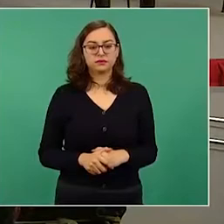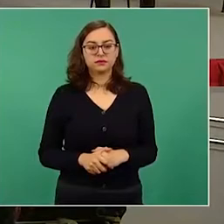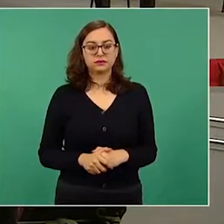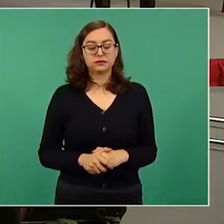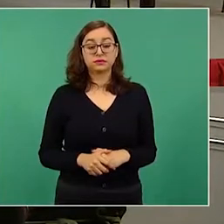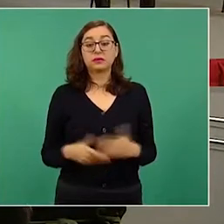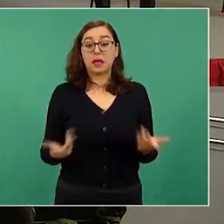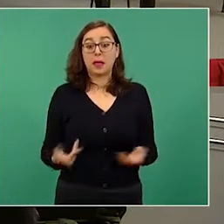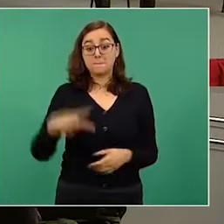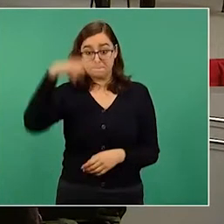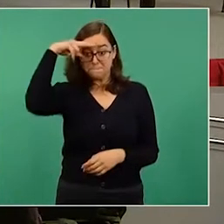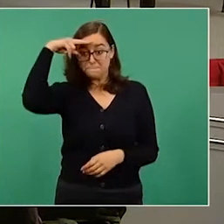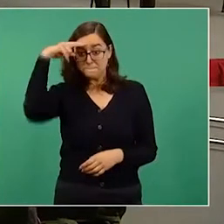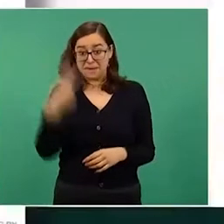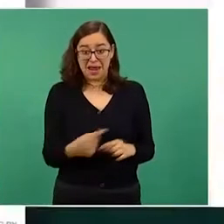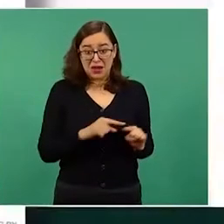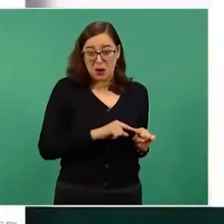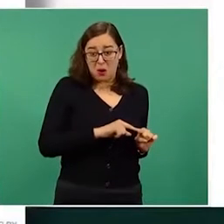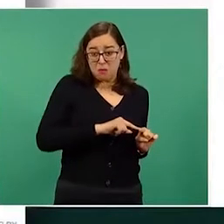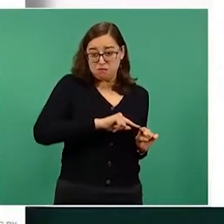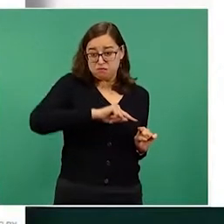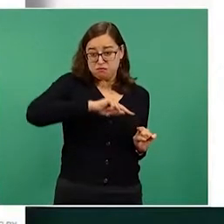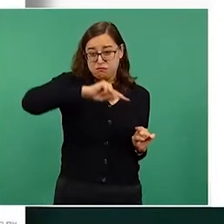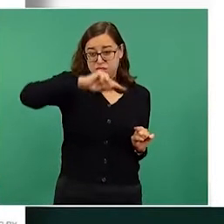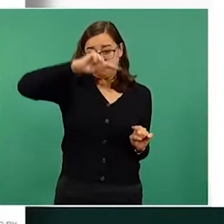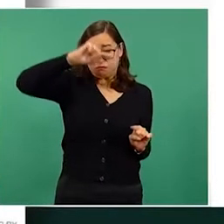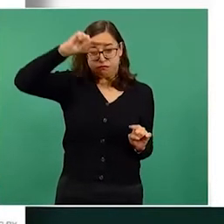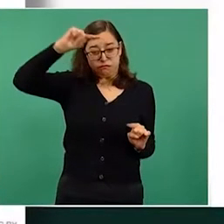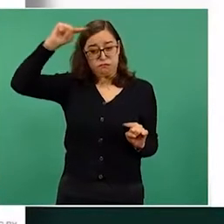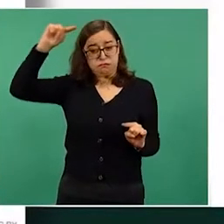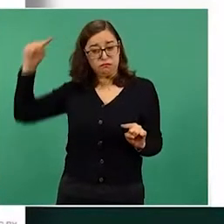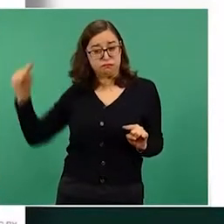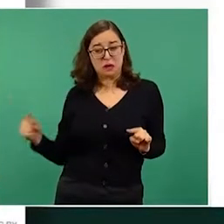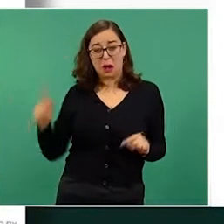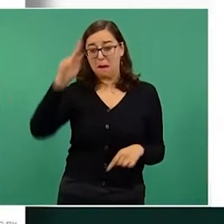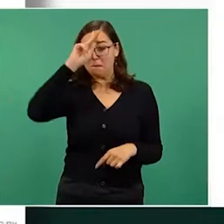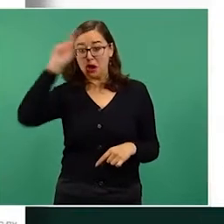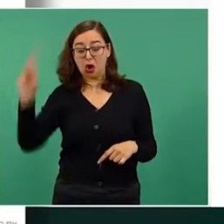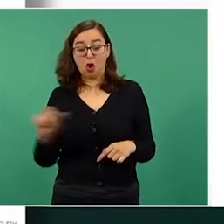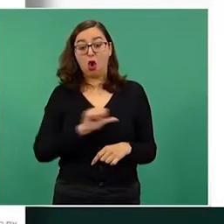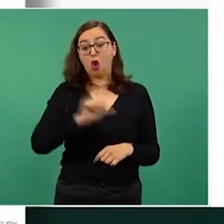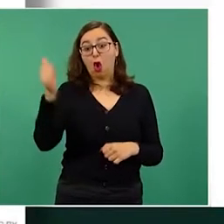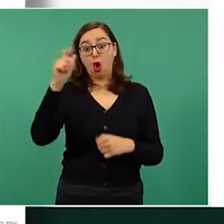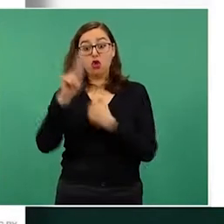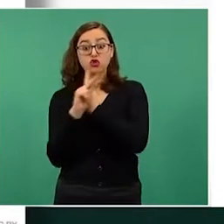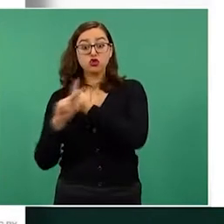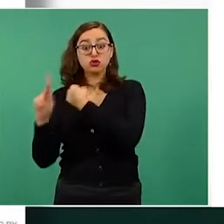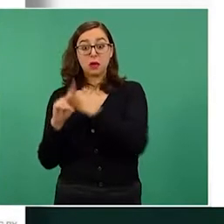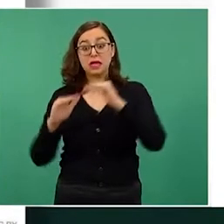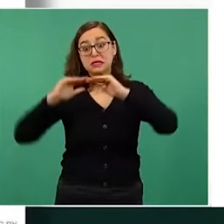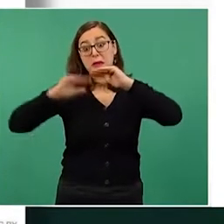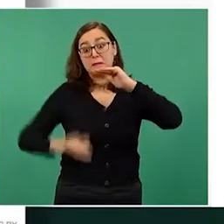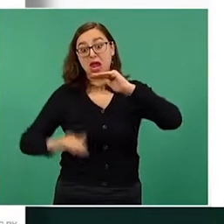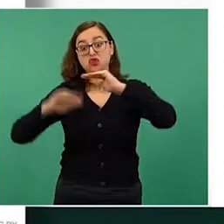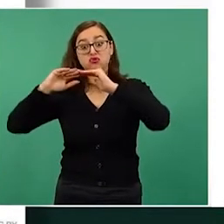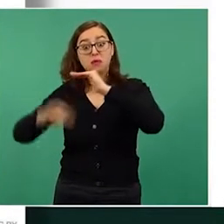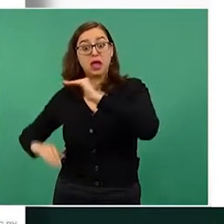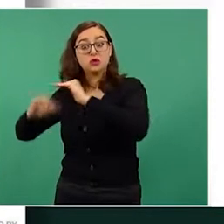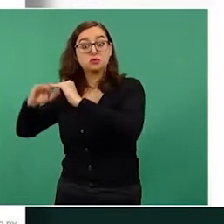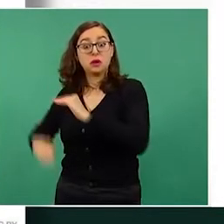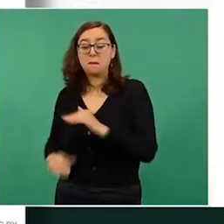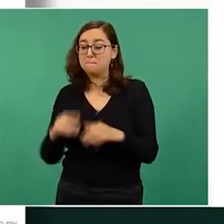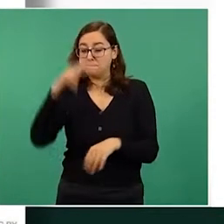se muestra a México por encima de todos los países. Irán, Brasil, Egipto, Rusia, entre otros.